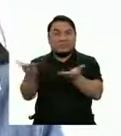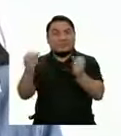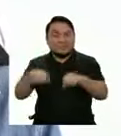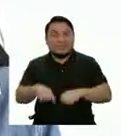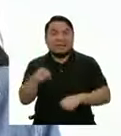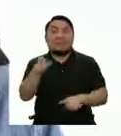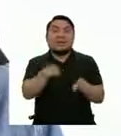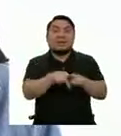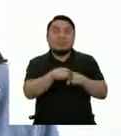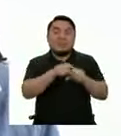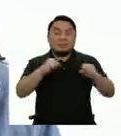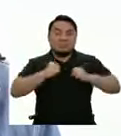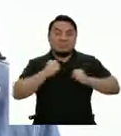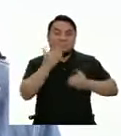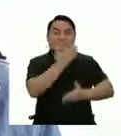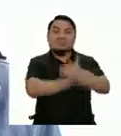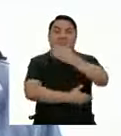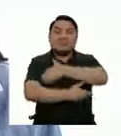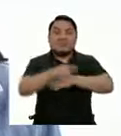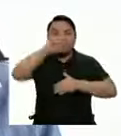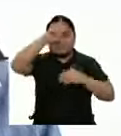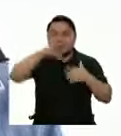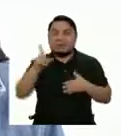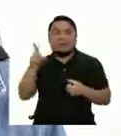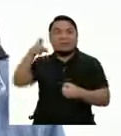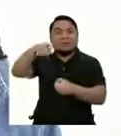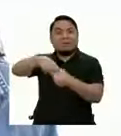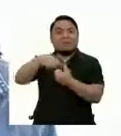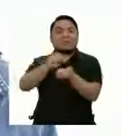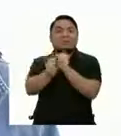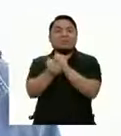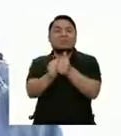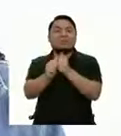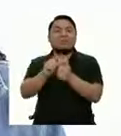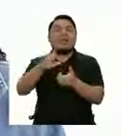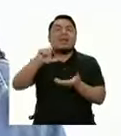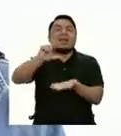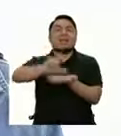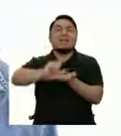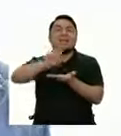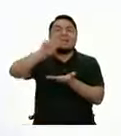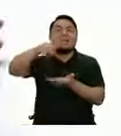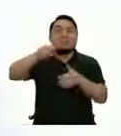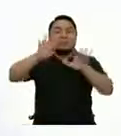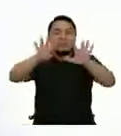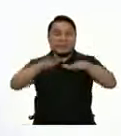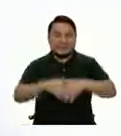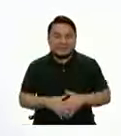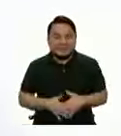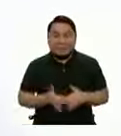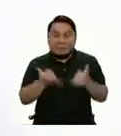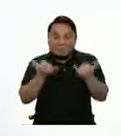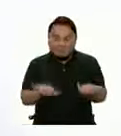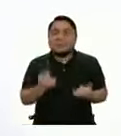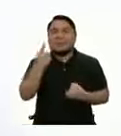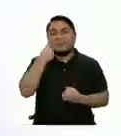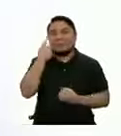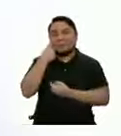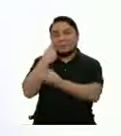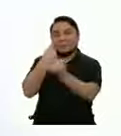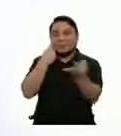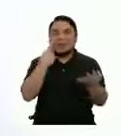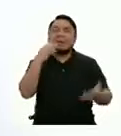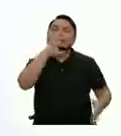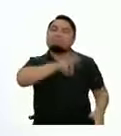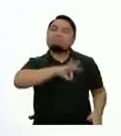Y para deportistas peruanos que participaron en los Juegos Lima 2019 Hoy conoceremos lo